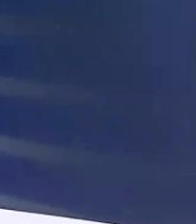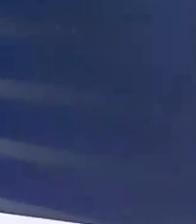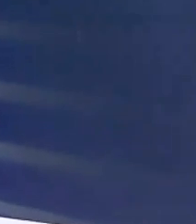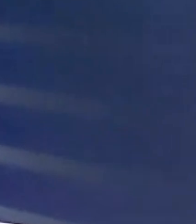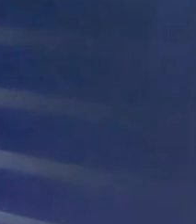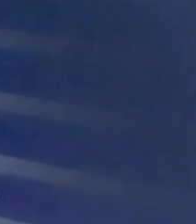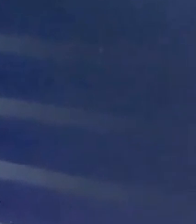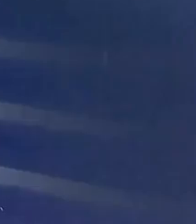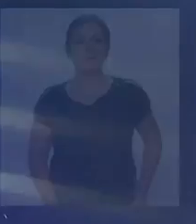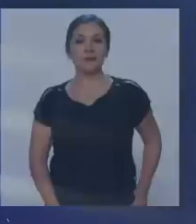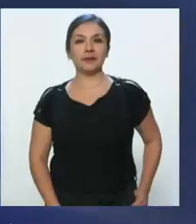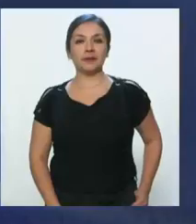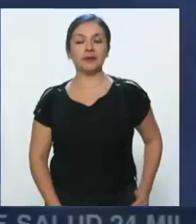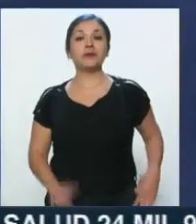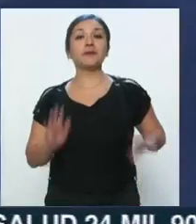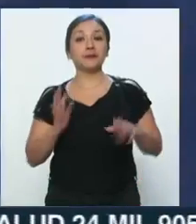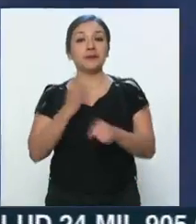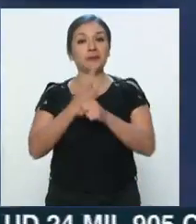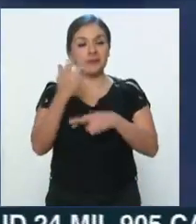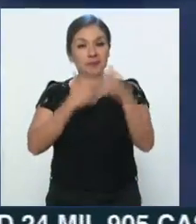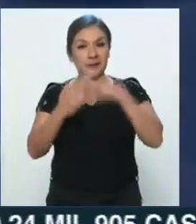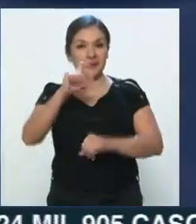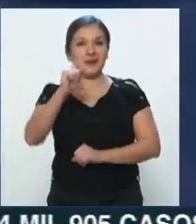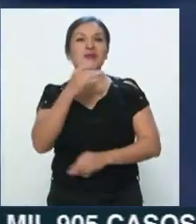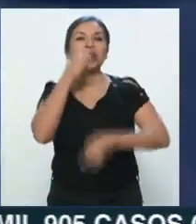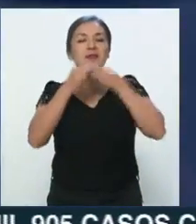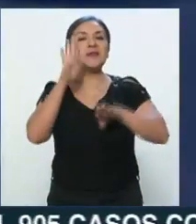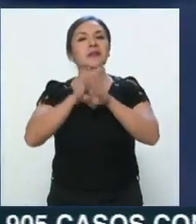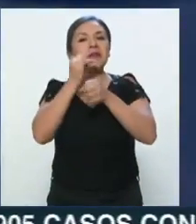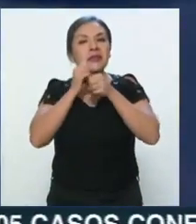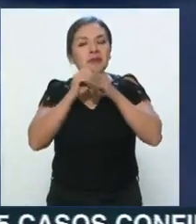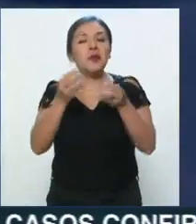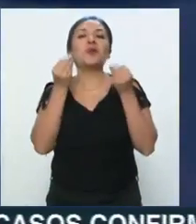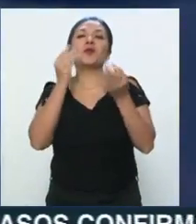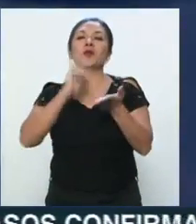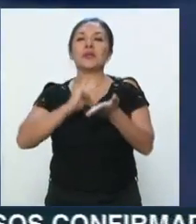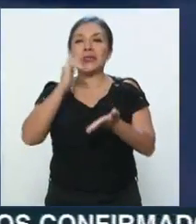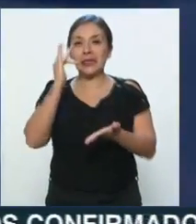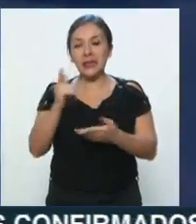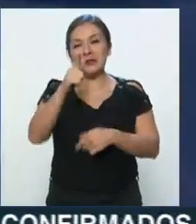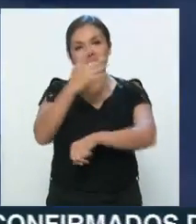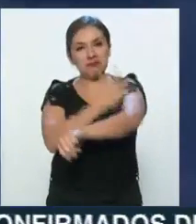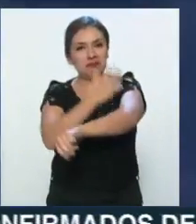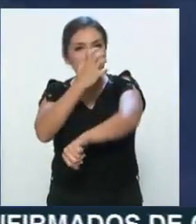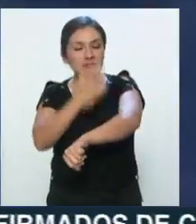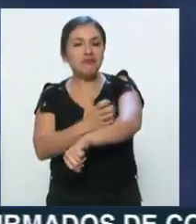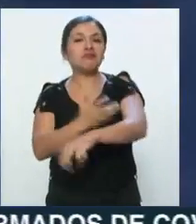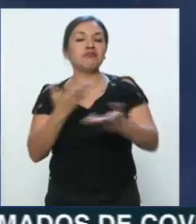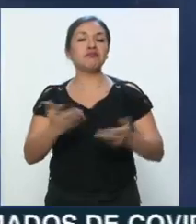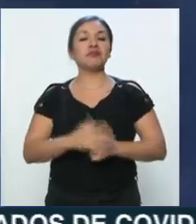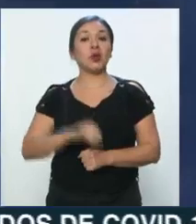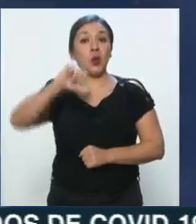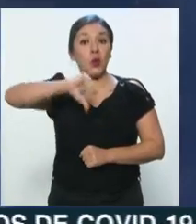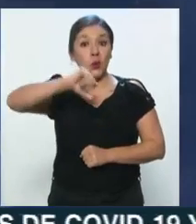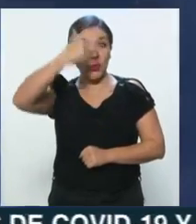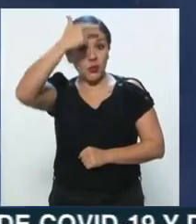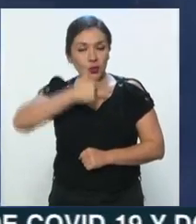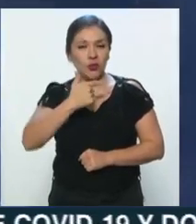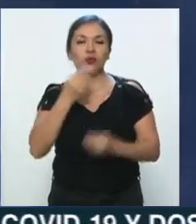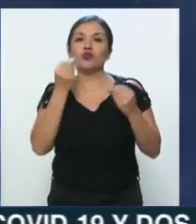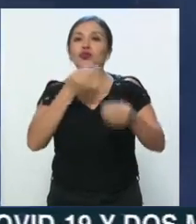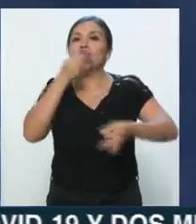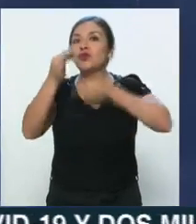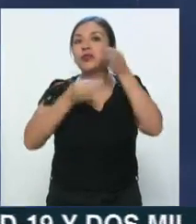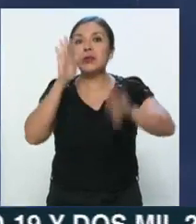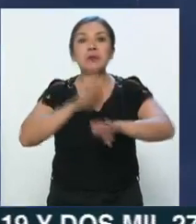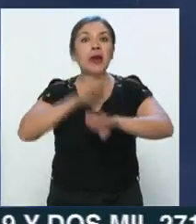Ya estamos de regreso aquí en 21 Noticias con más información. Muchísimas gracias por acompañarnos esta noche con muchísimas